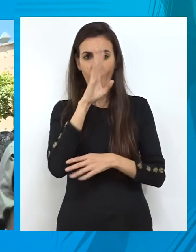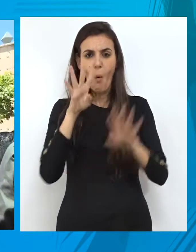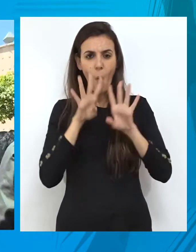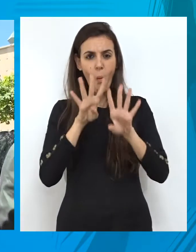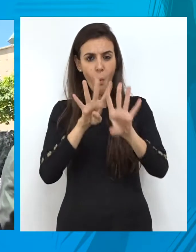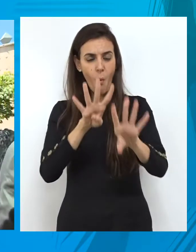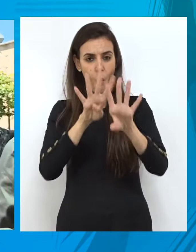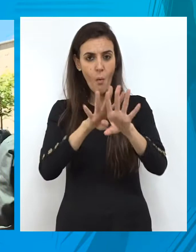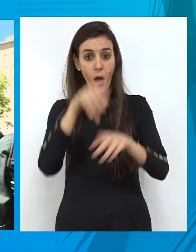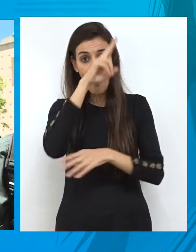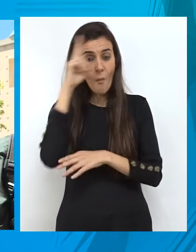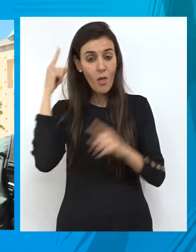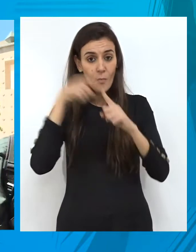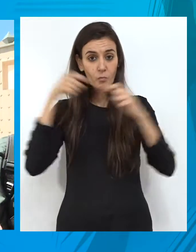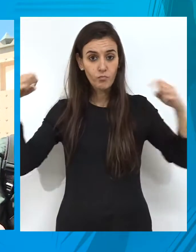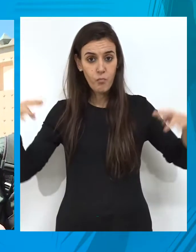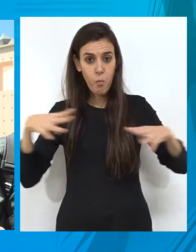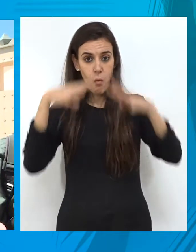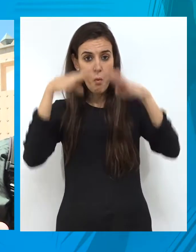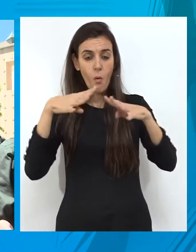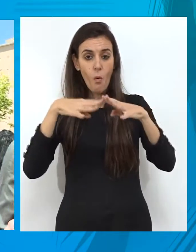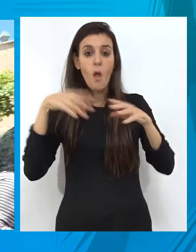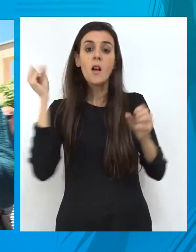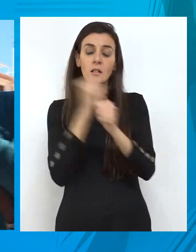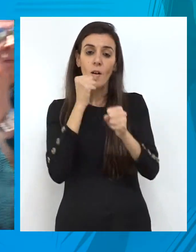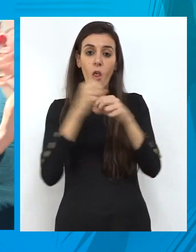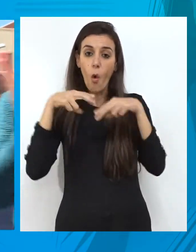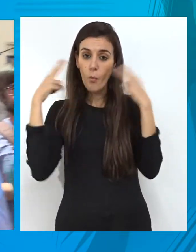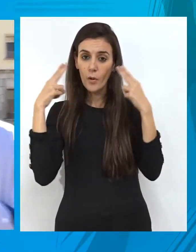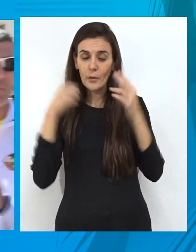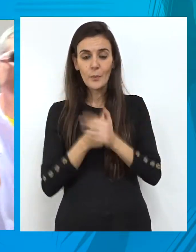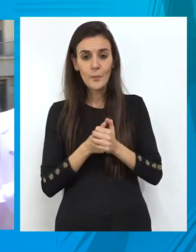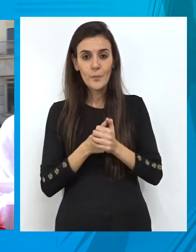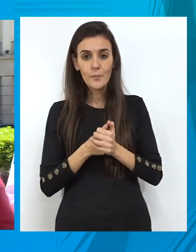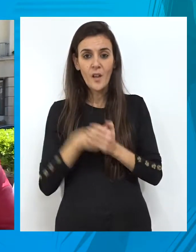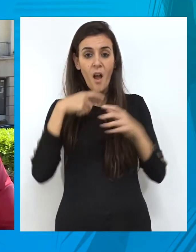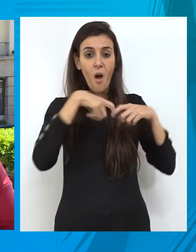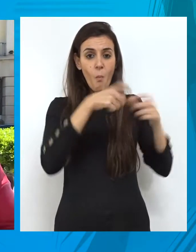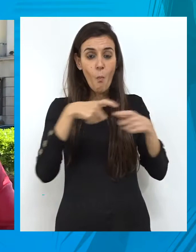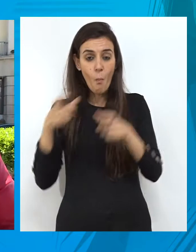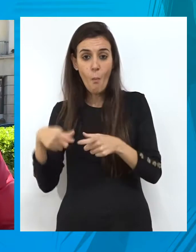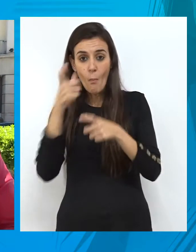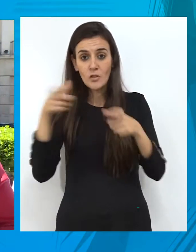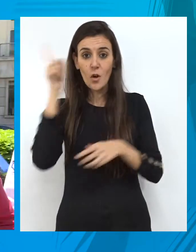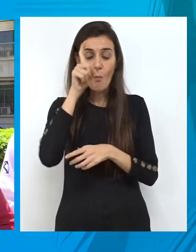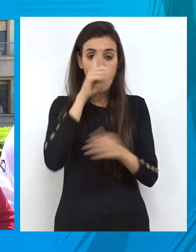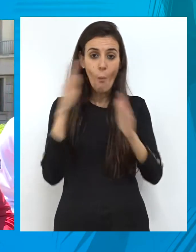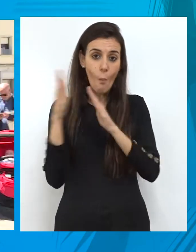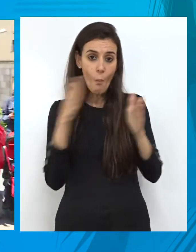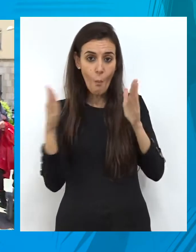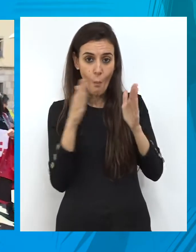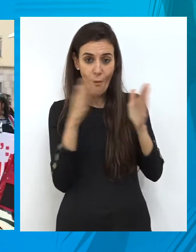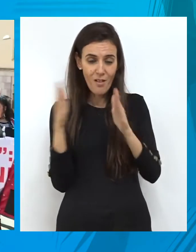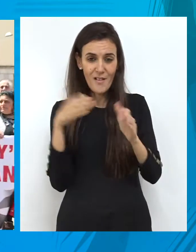que se celebrará en Madrid convocada por el Colectivo de Empleados Públicos. A ella están convocados interinos, temporales,